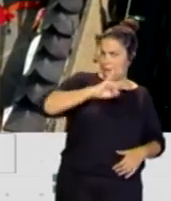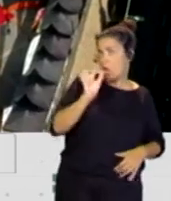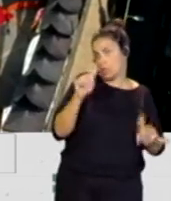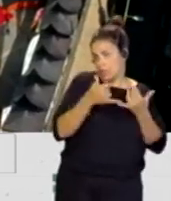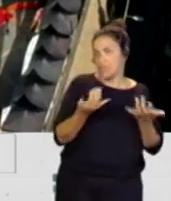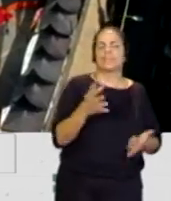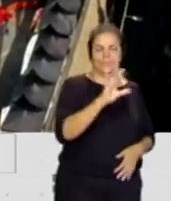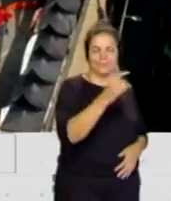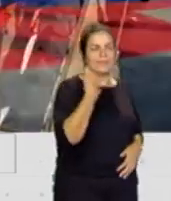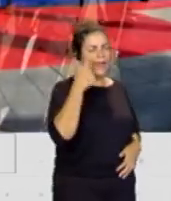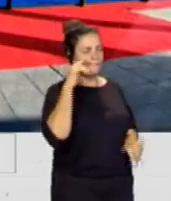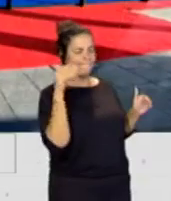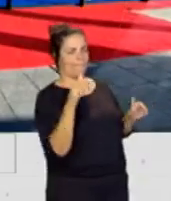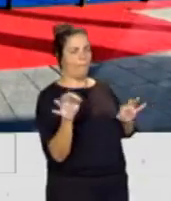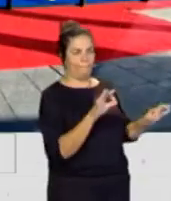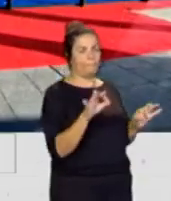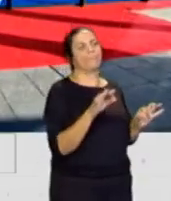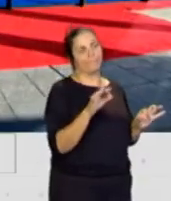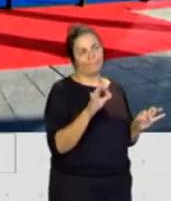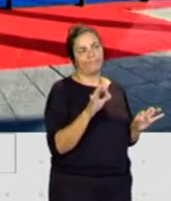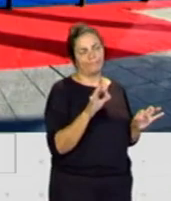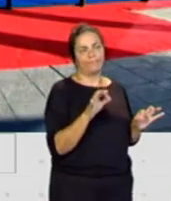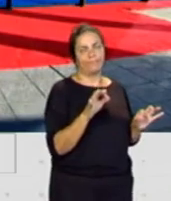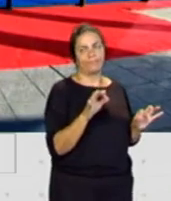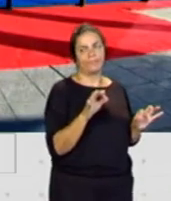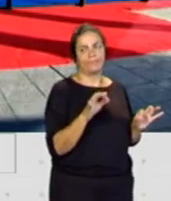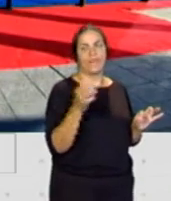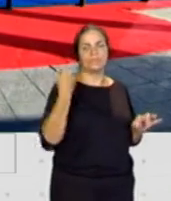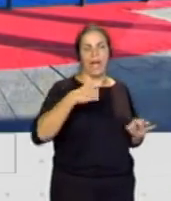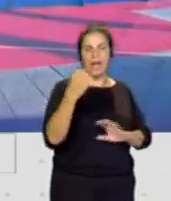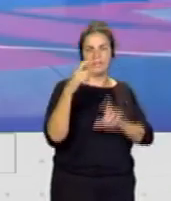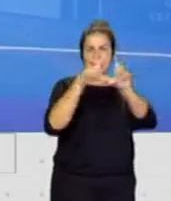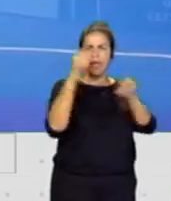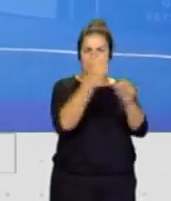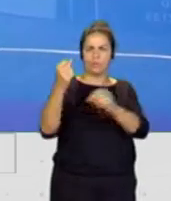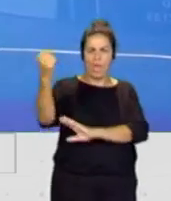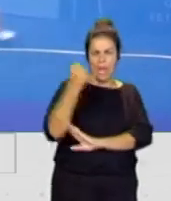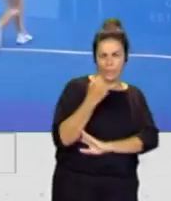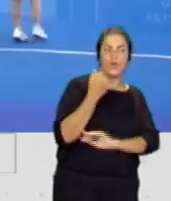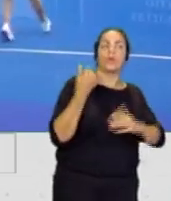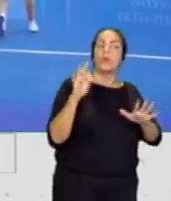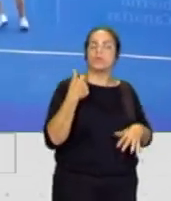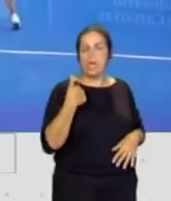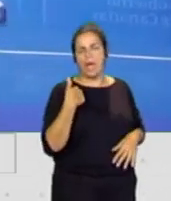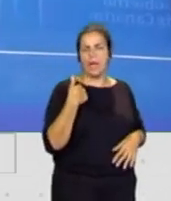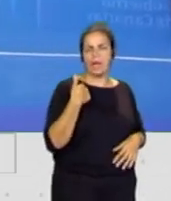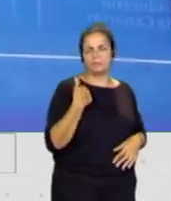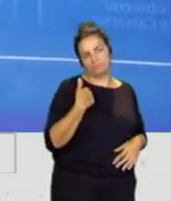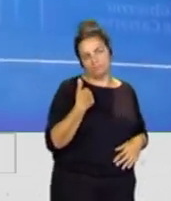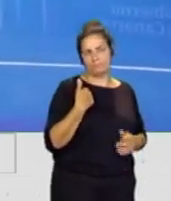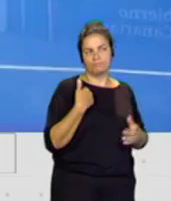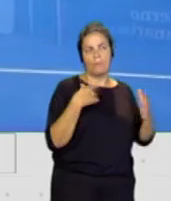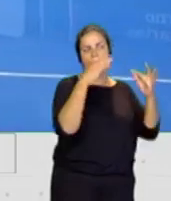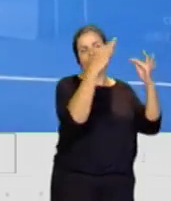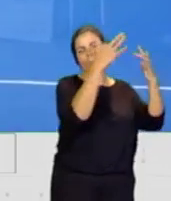sí que es verdad que para eso necesitamos, ya tenemos apoyo a las instituciones, pero sí que ya se están manejando unos niveles económicos, de